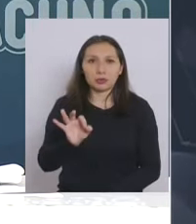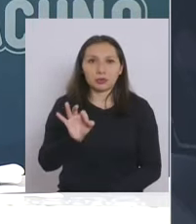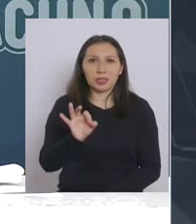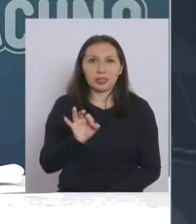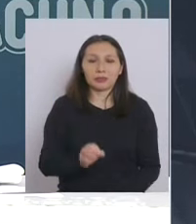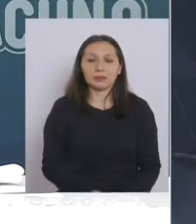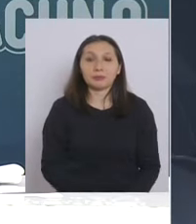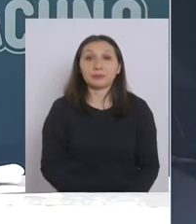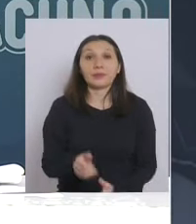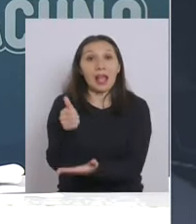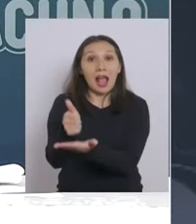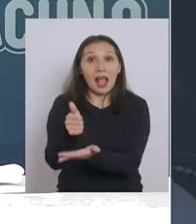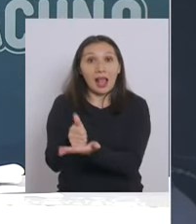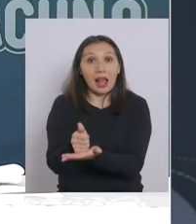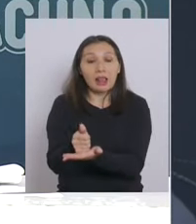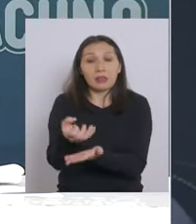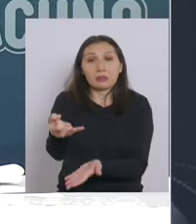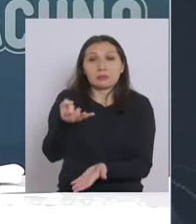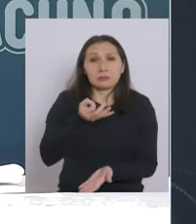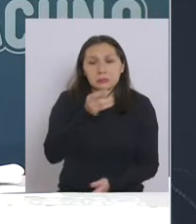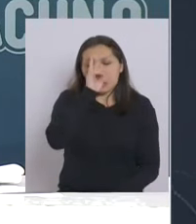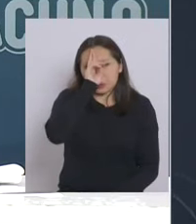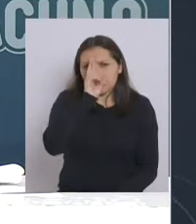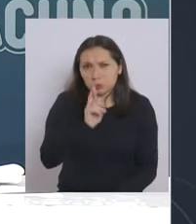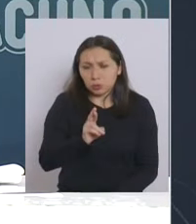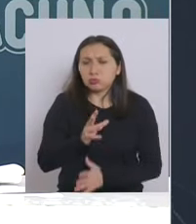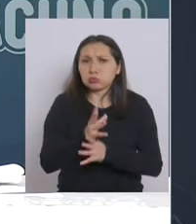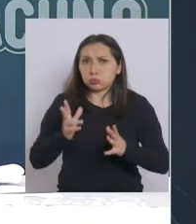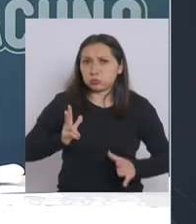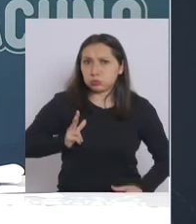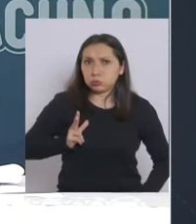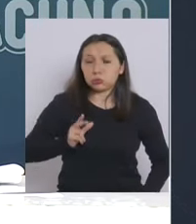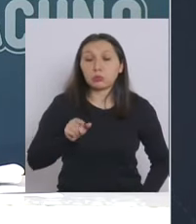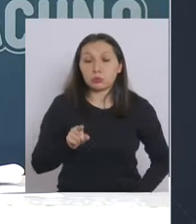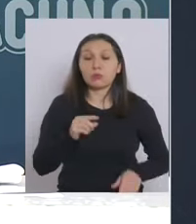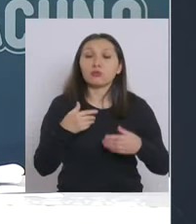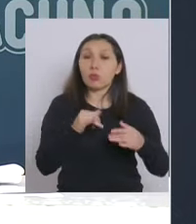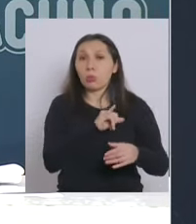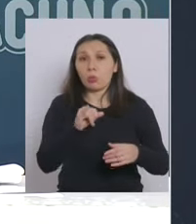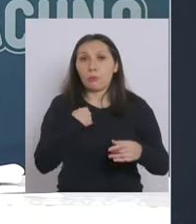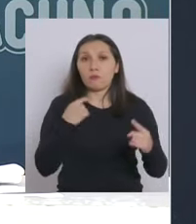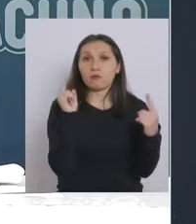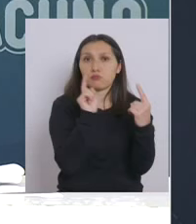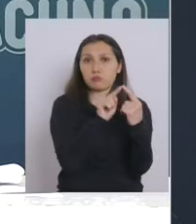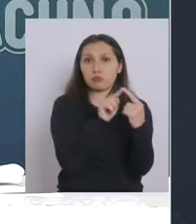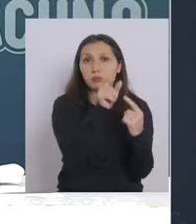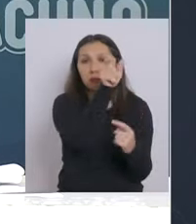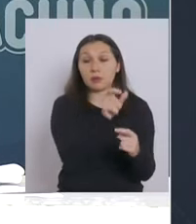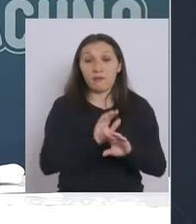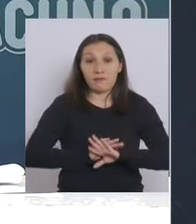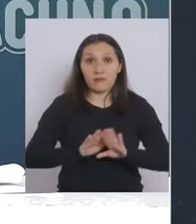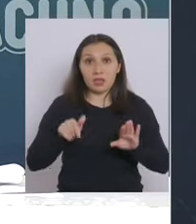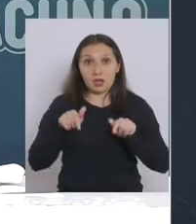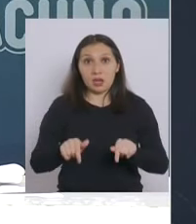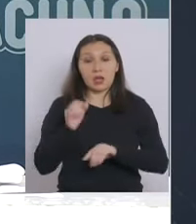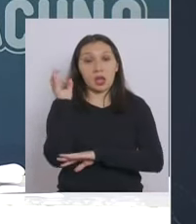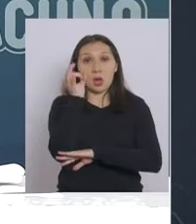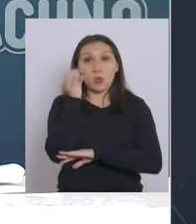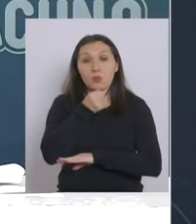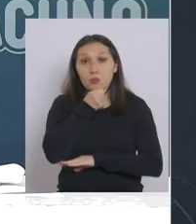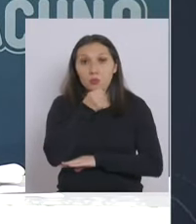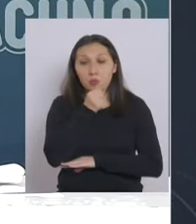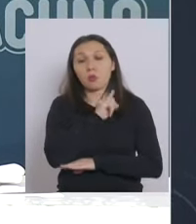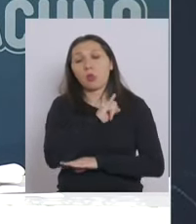el alcalde ha sido muy respetuoso y de hecho voy a conversar con él una vez que termine la reunión de